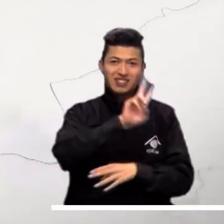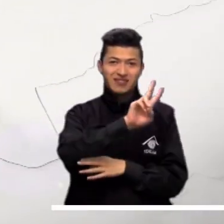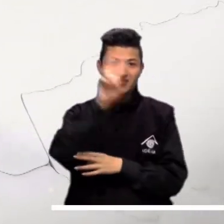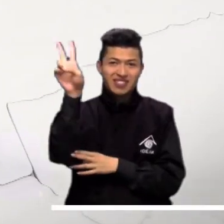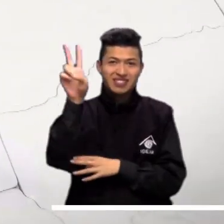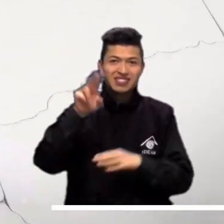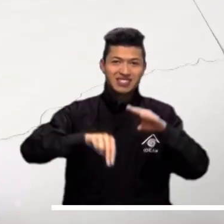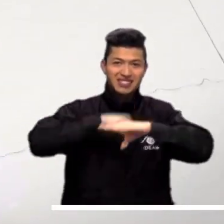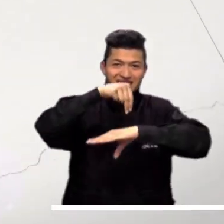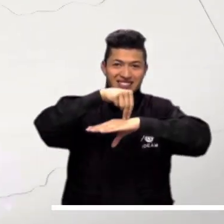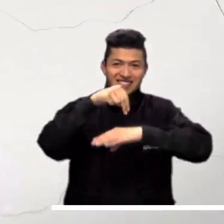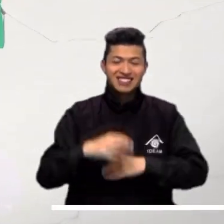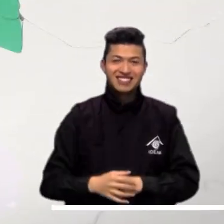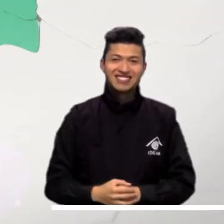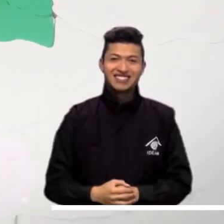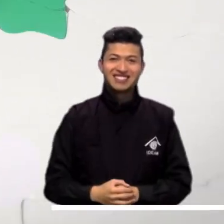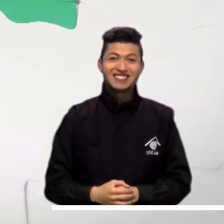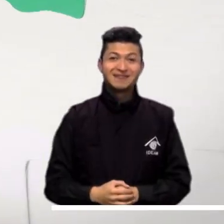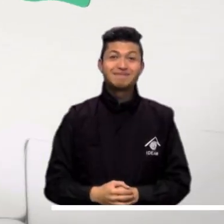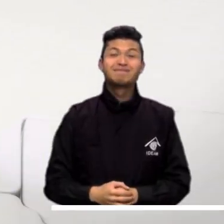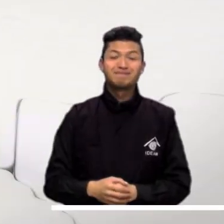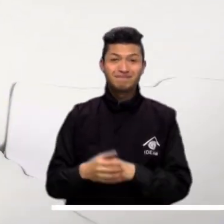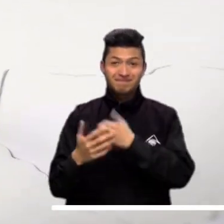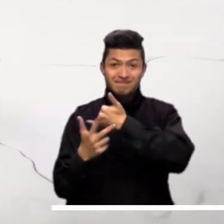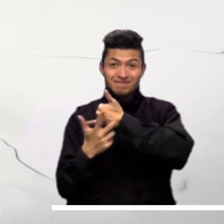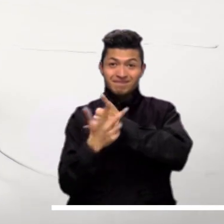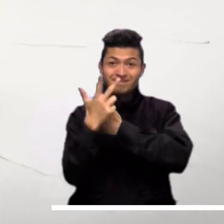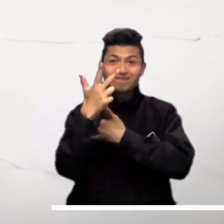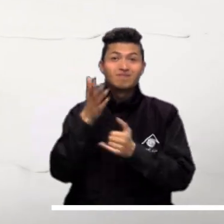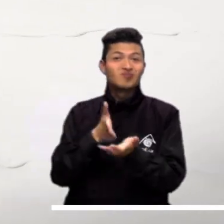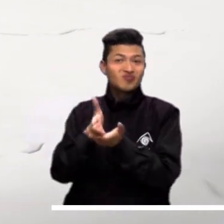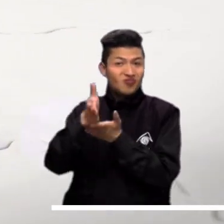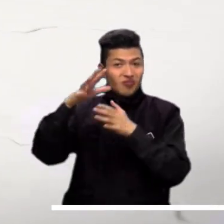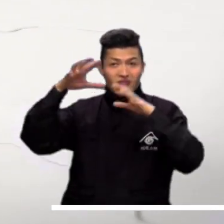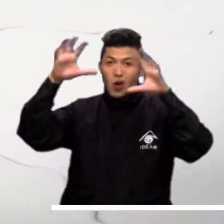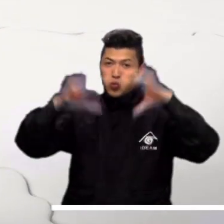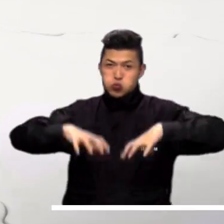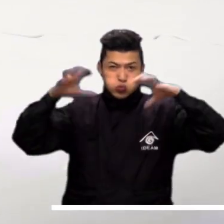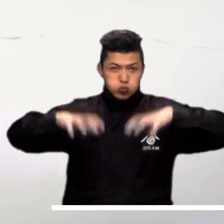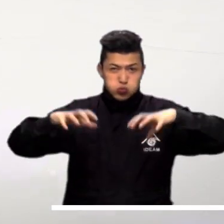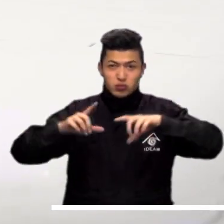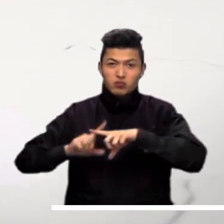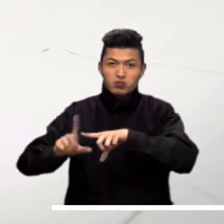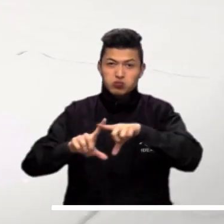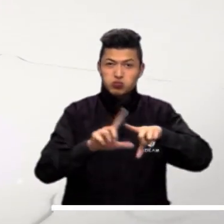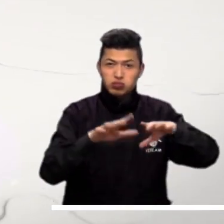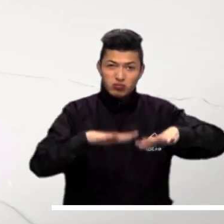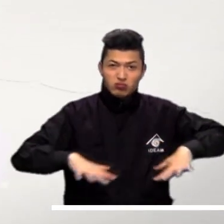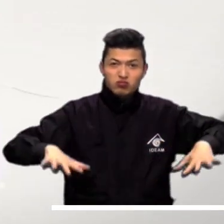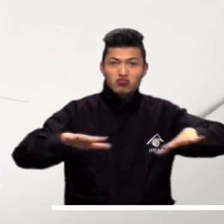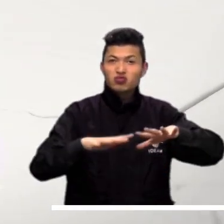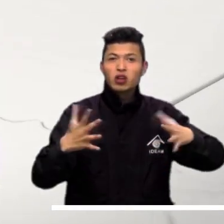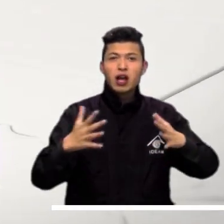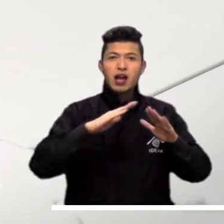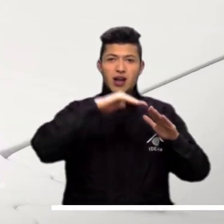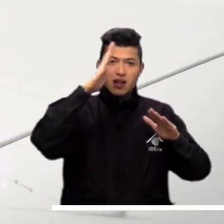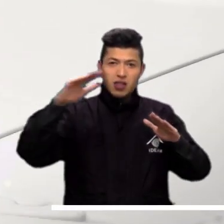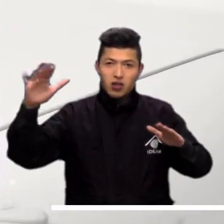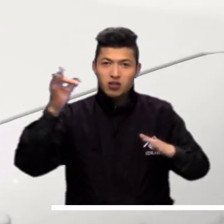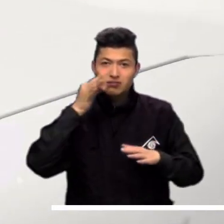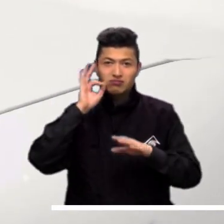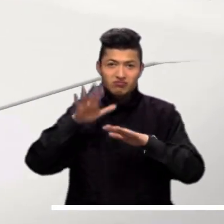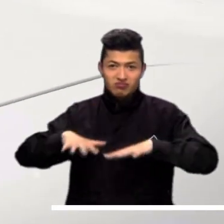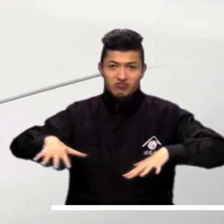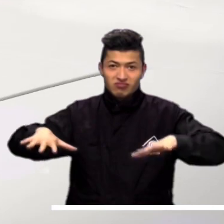Cauca, Cauca y Nariño. Las lluvias continuarán sobre la región andina, lluvias de variada intensidad se pueden manifestar en Antioquia,